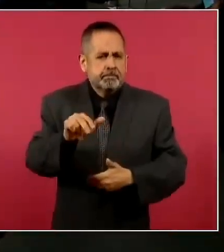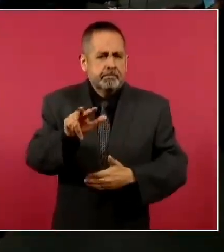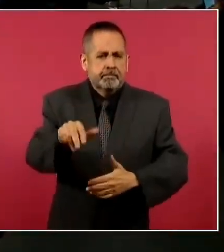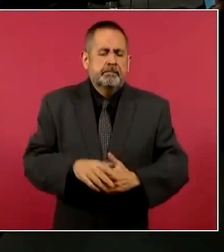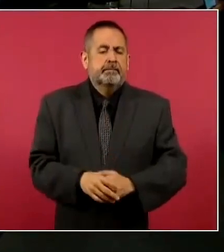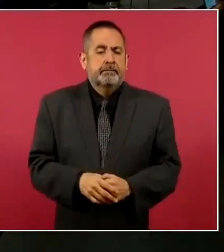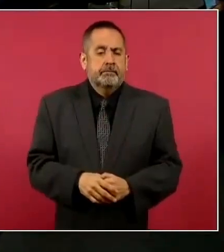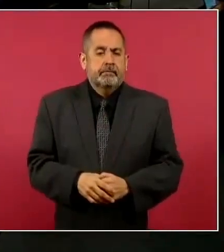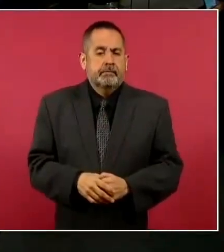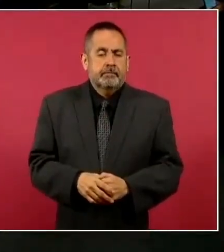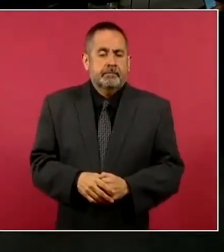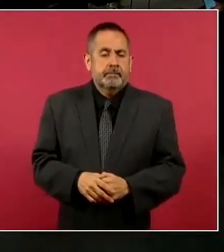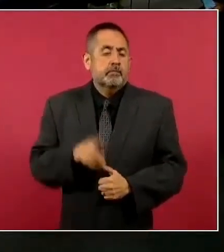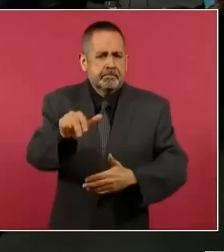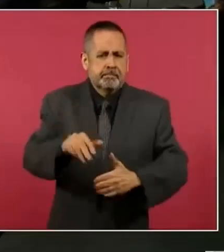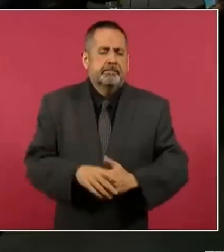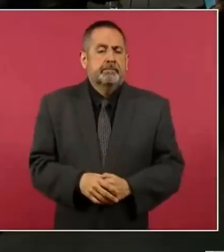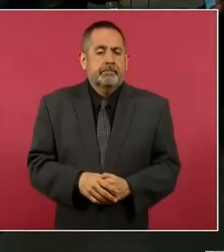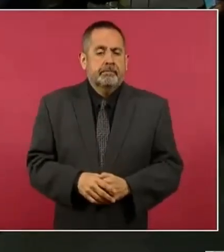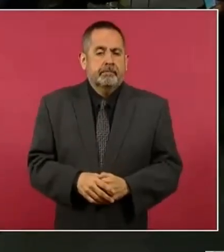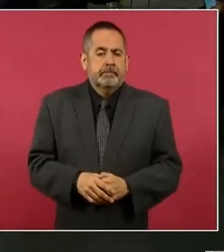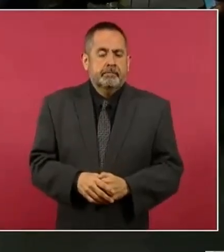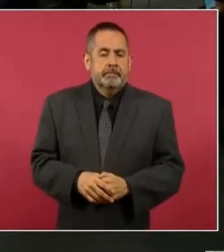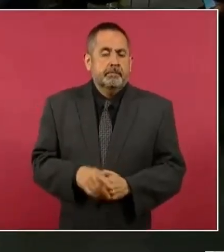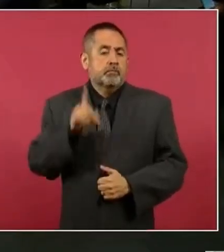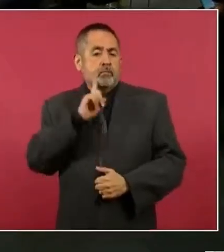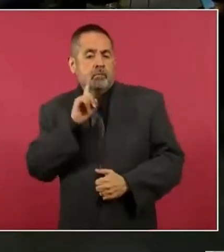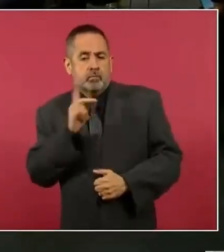finalmente, señor presidente, finalmente, señor presidente, en el tema internacional…